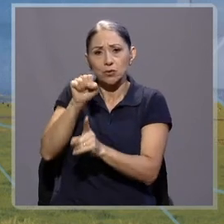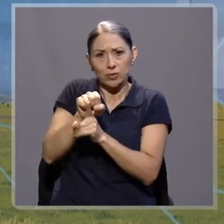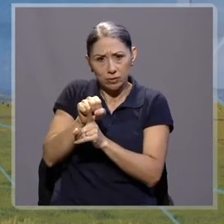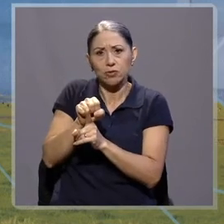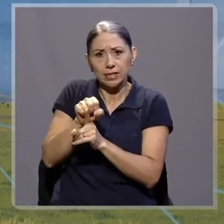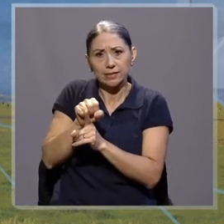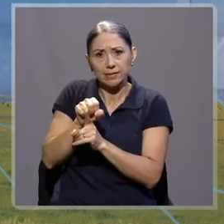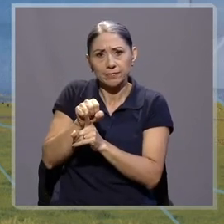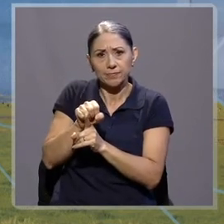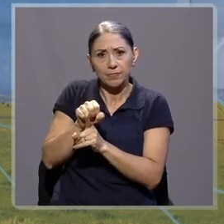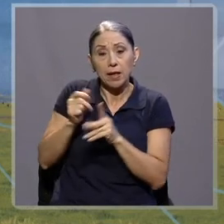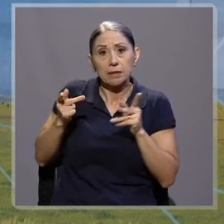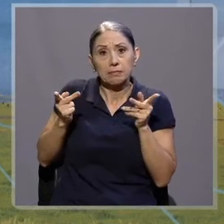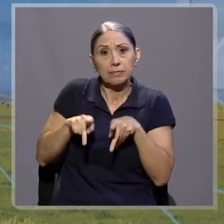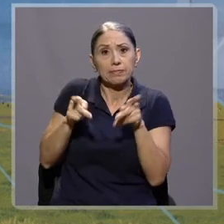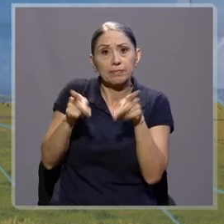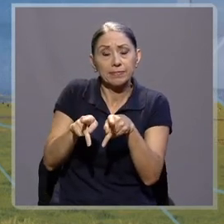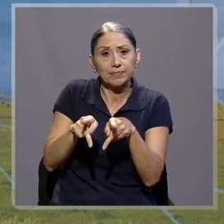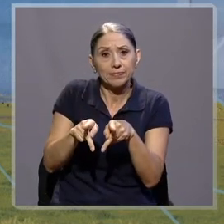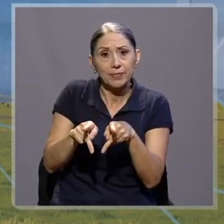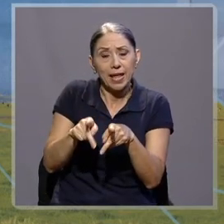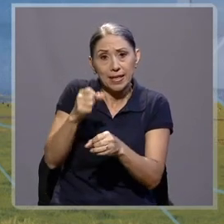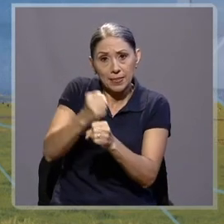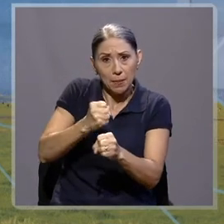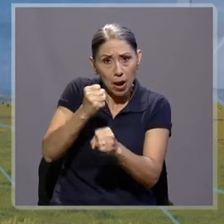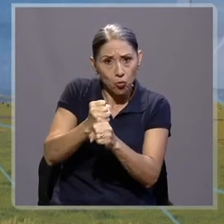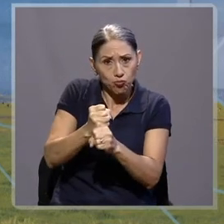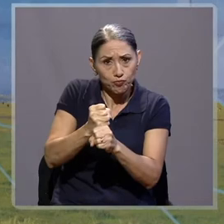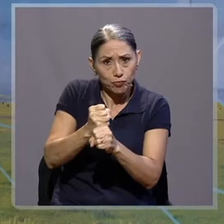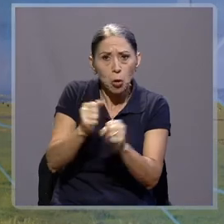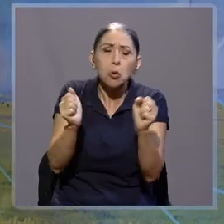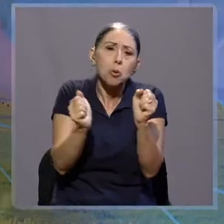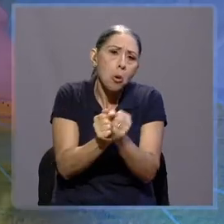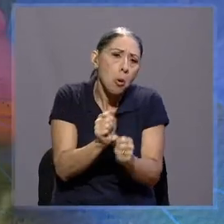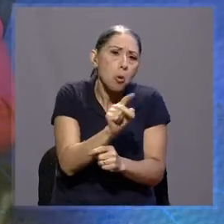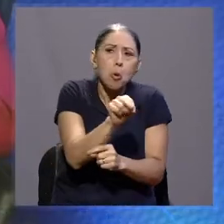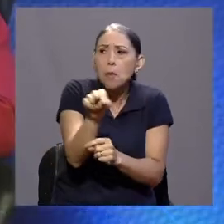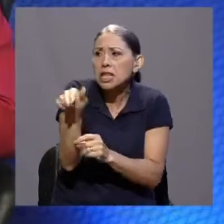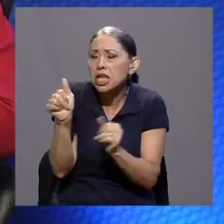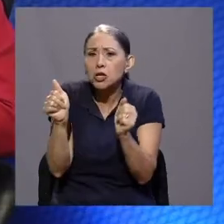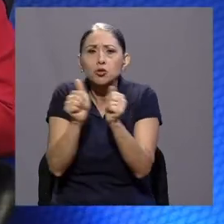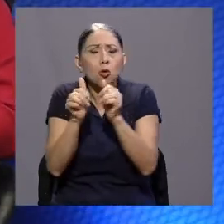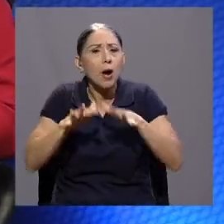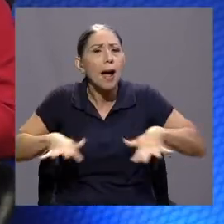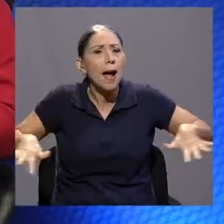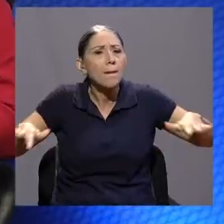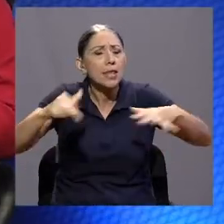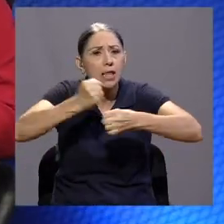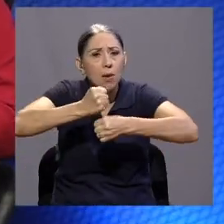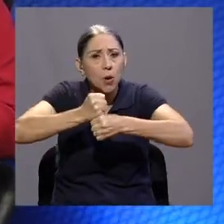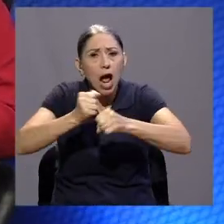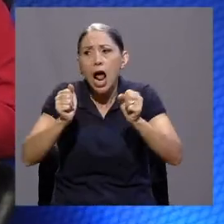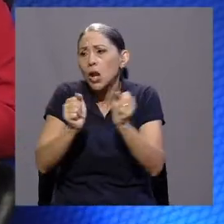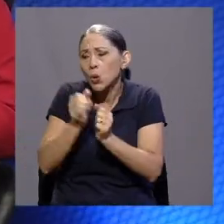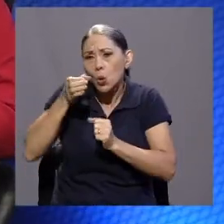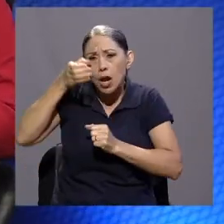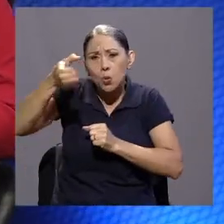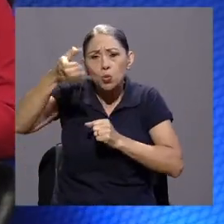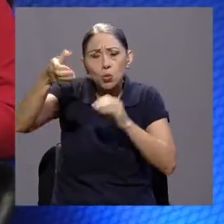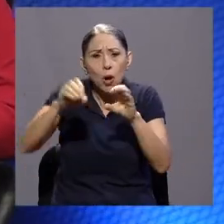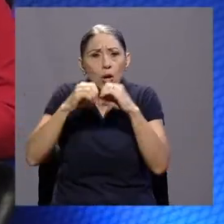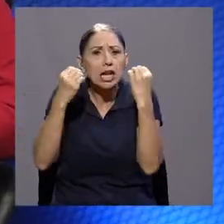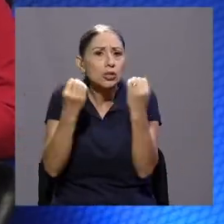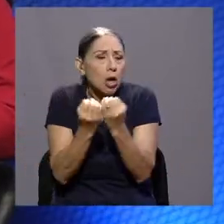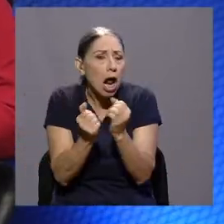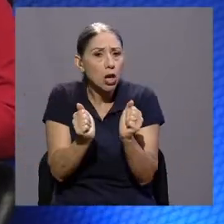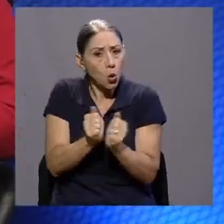estar pasando a nivel del trabajo, con los compañeros, ambiente laboral, la cultura organizacional, con